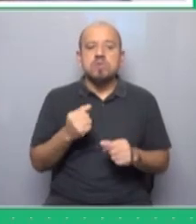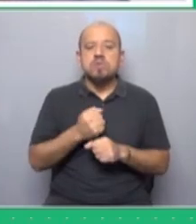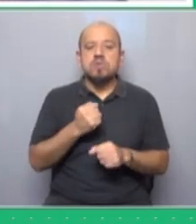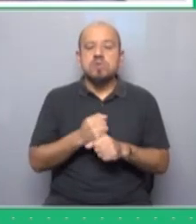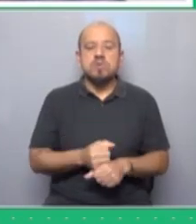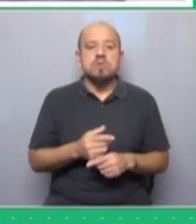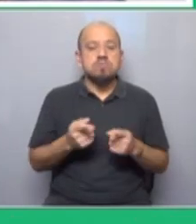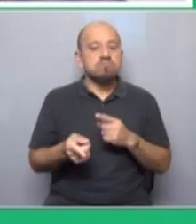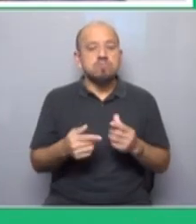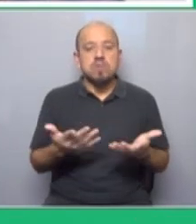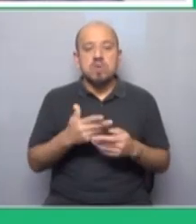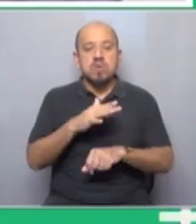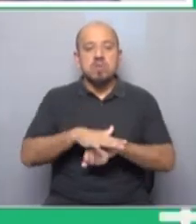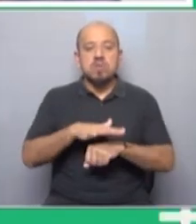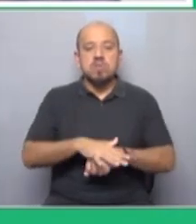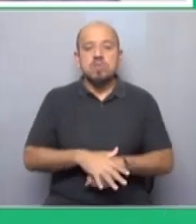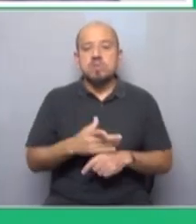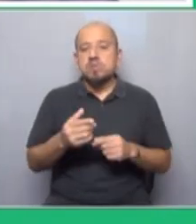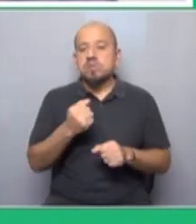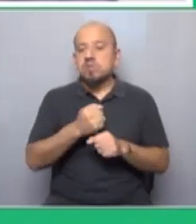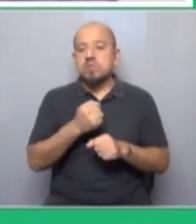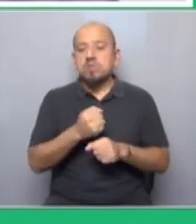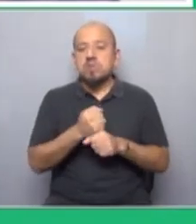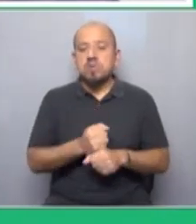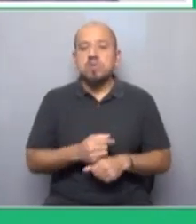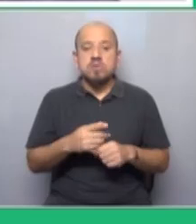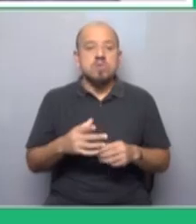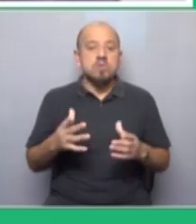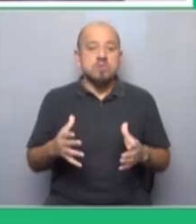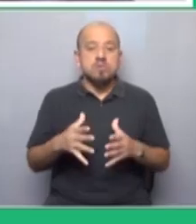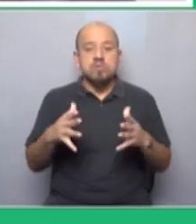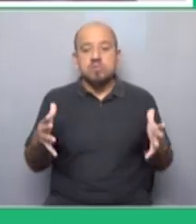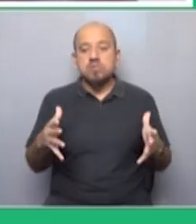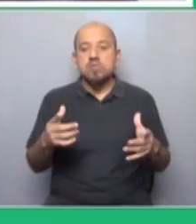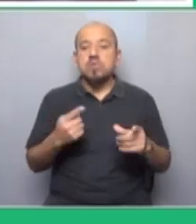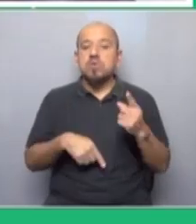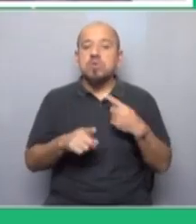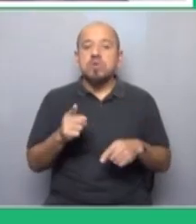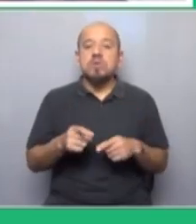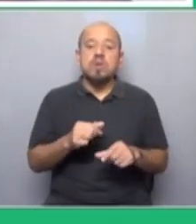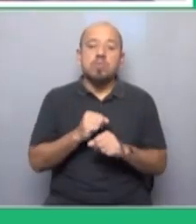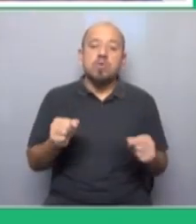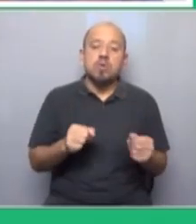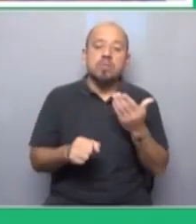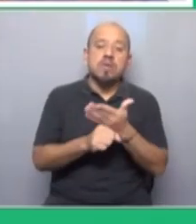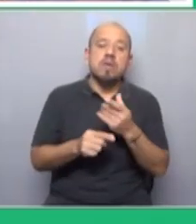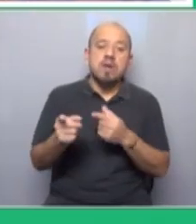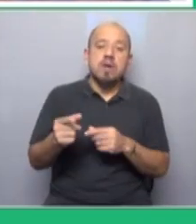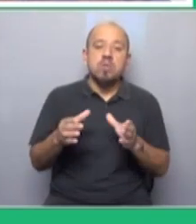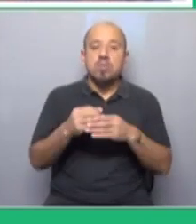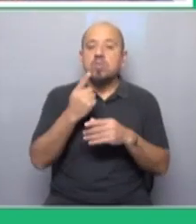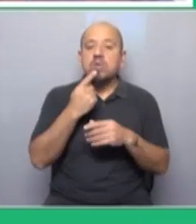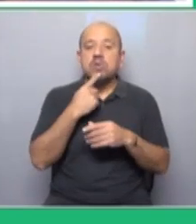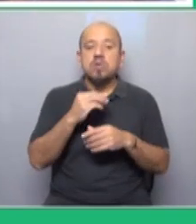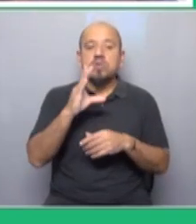muy ajustado en estos momentos y la clase obrera está aumentando su poder de clase y presionando al Partido Demócrata que está en el